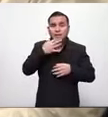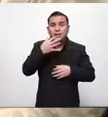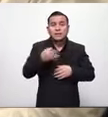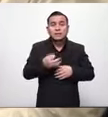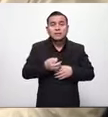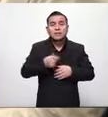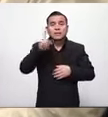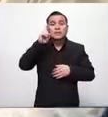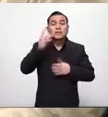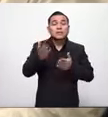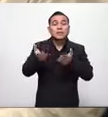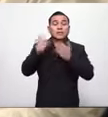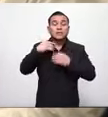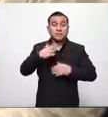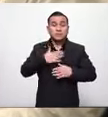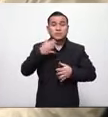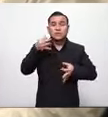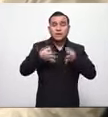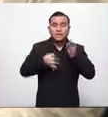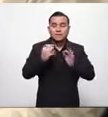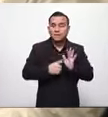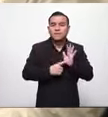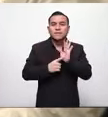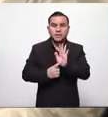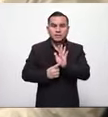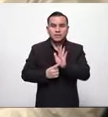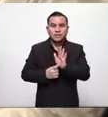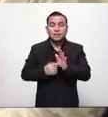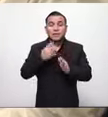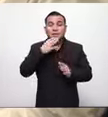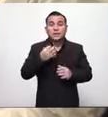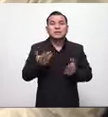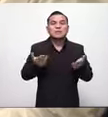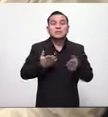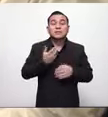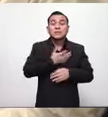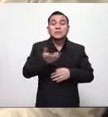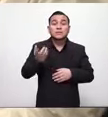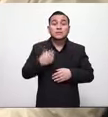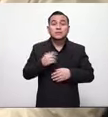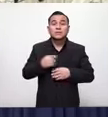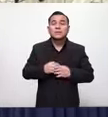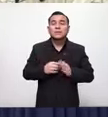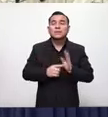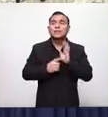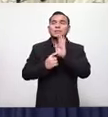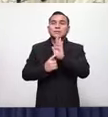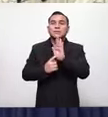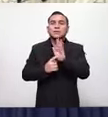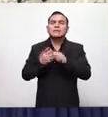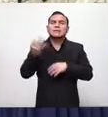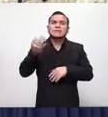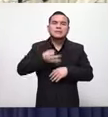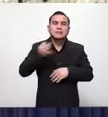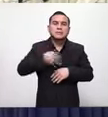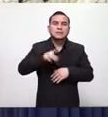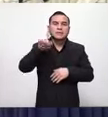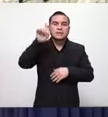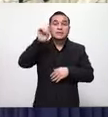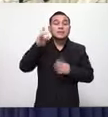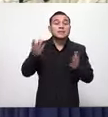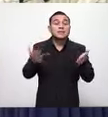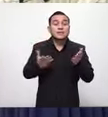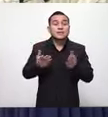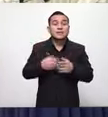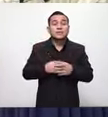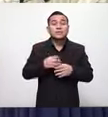porque también soy abogado y lo represento vengo señor ante tu divina presencia a pedirte padre que